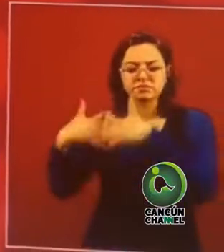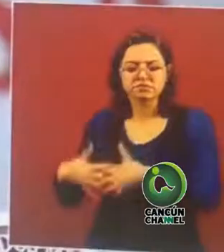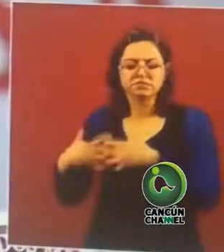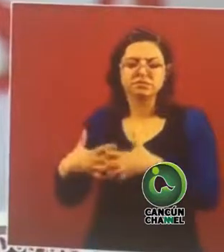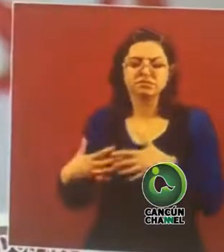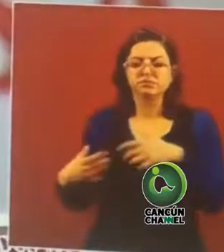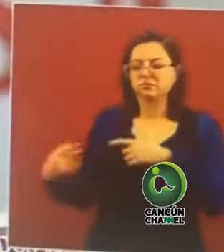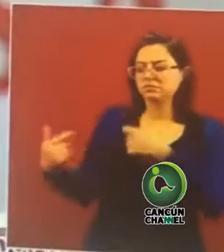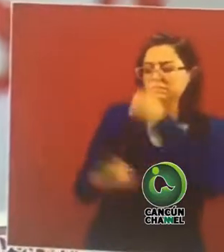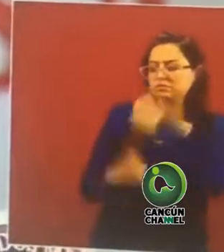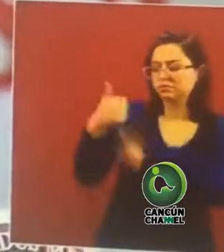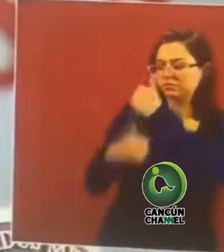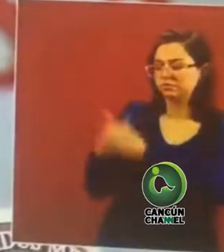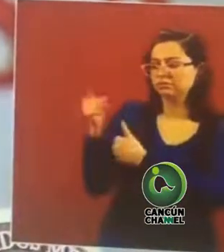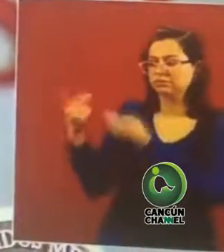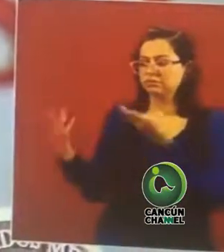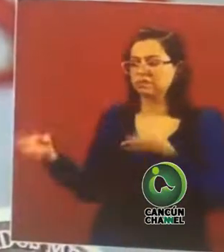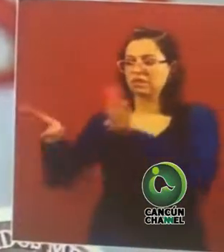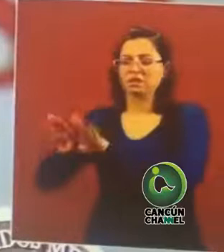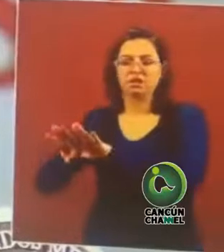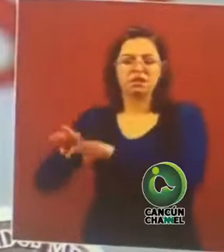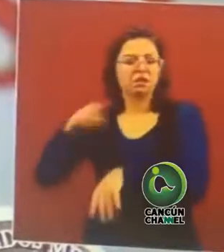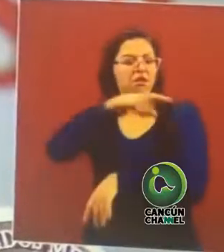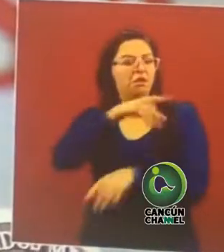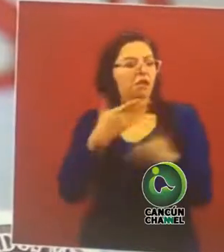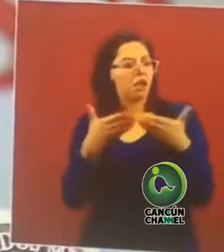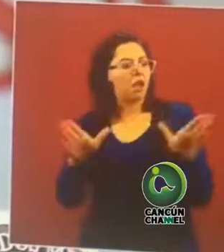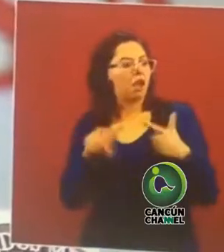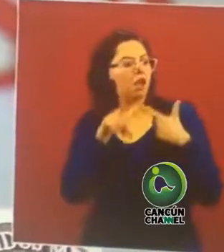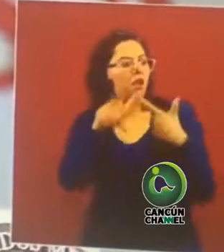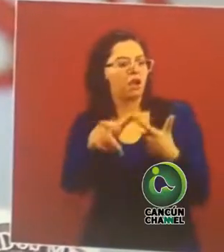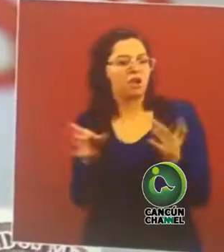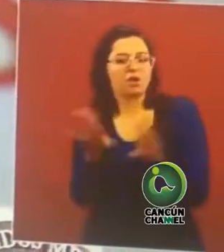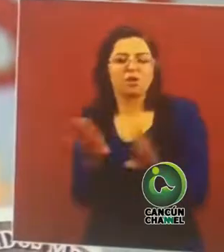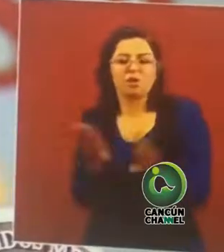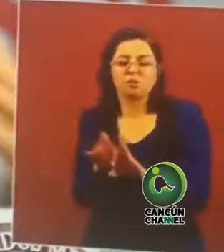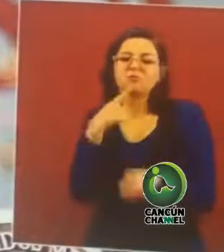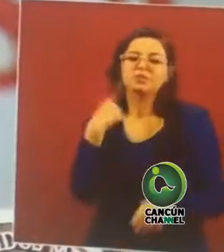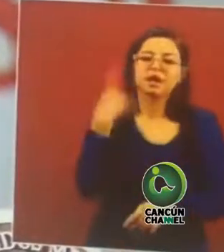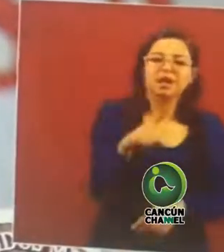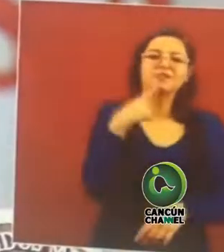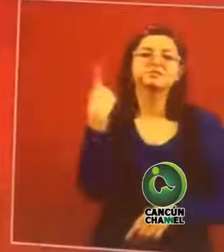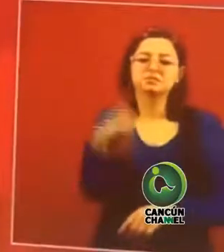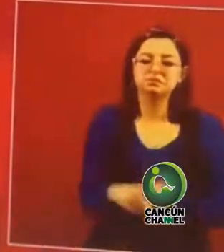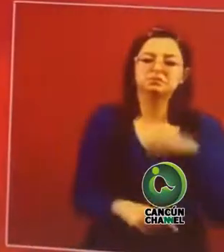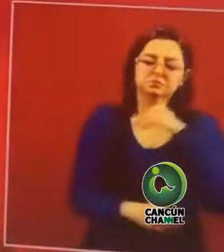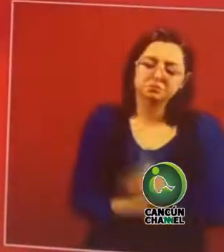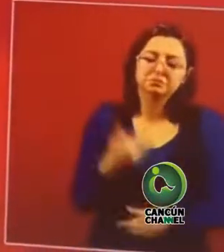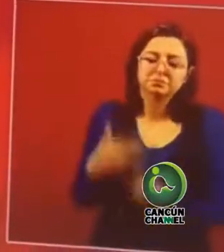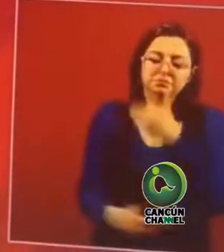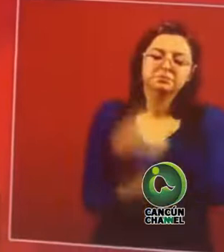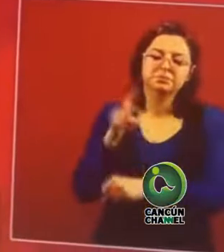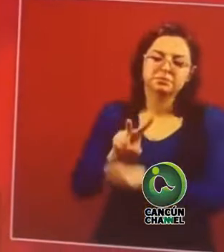competencia, pues cierra una y dice, oye, ¿qué pasa con mi competencia que no está cerrando? Entonces hemos venido avanzando